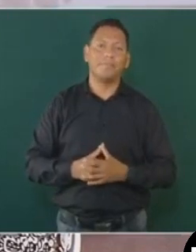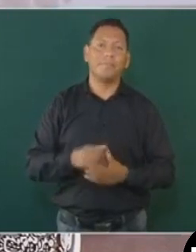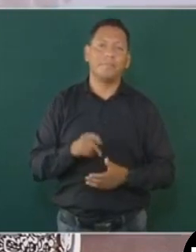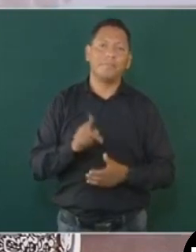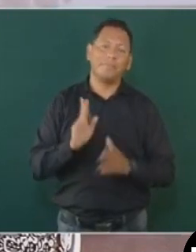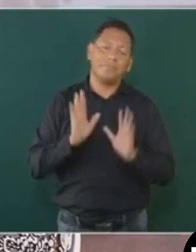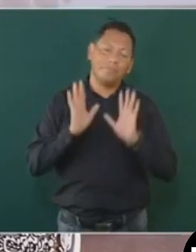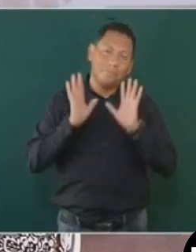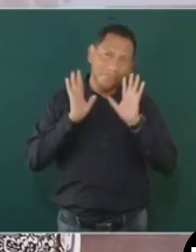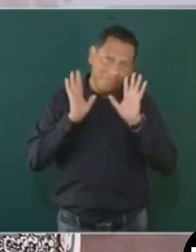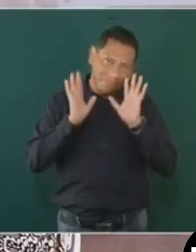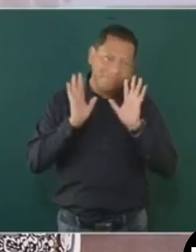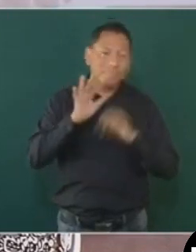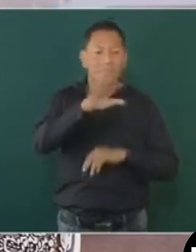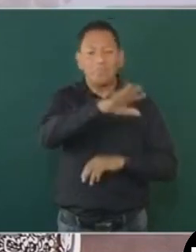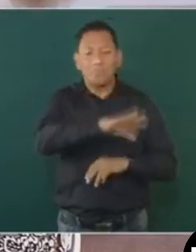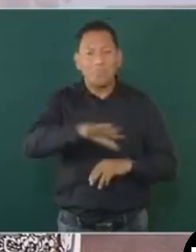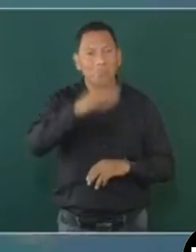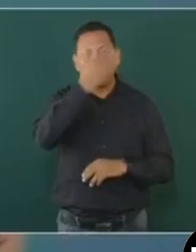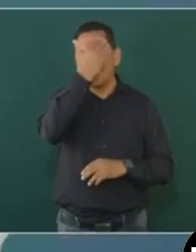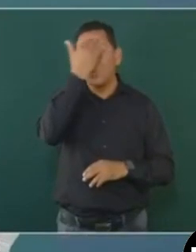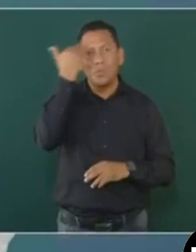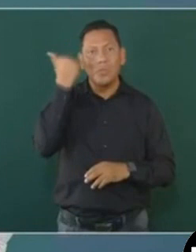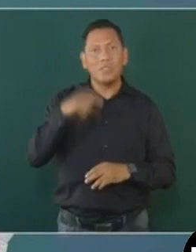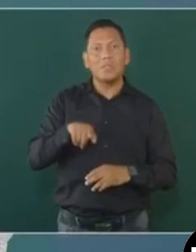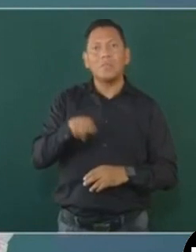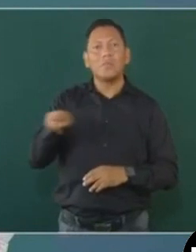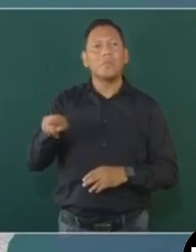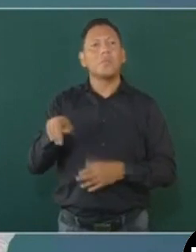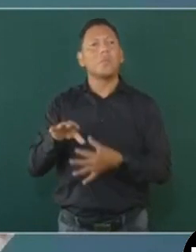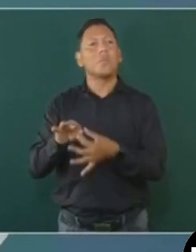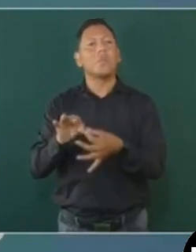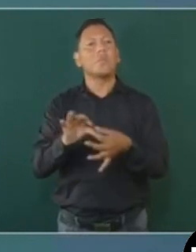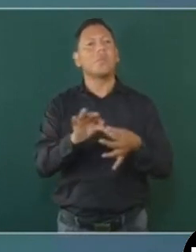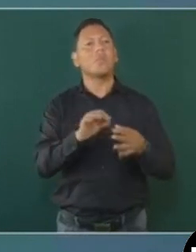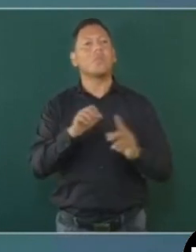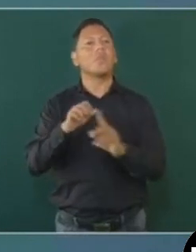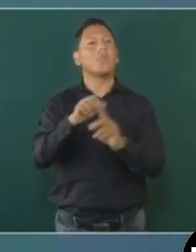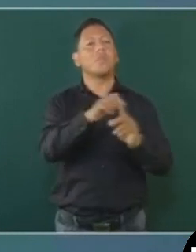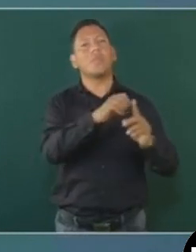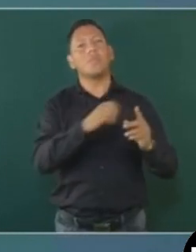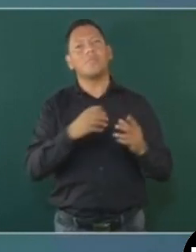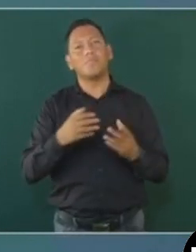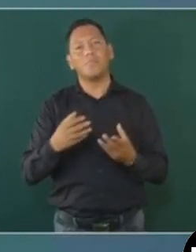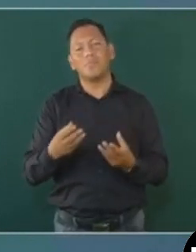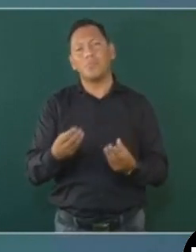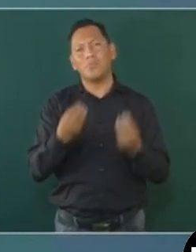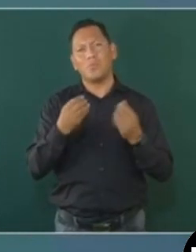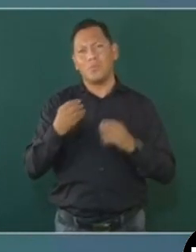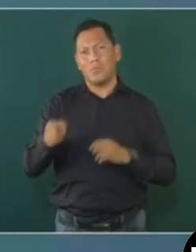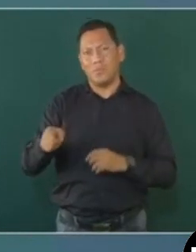pero pues mucha gente engañada, son muy